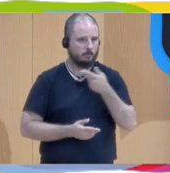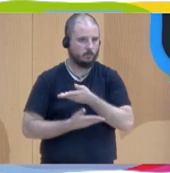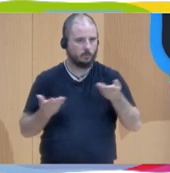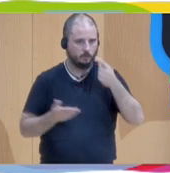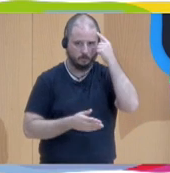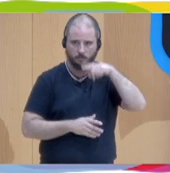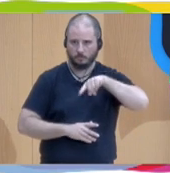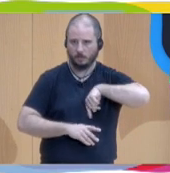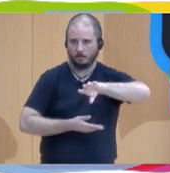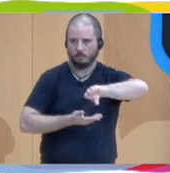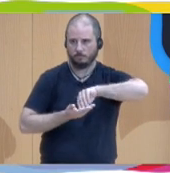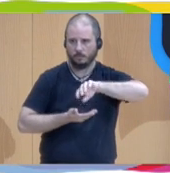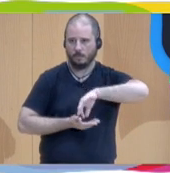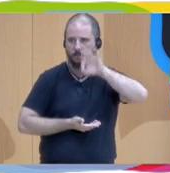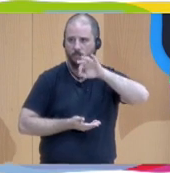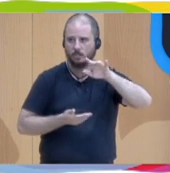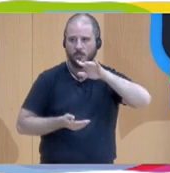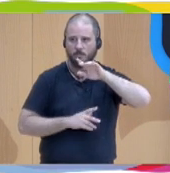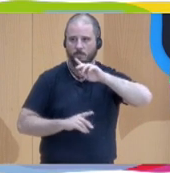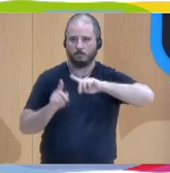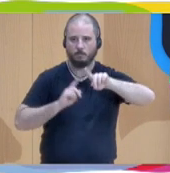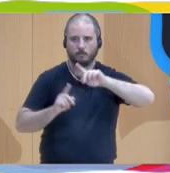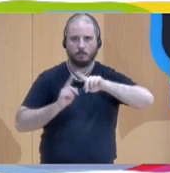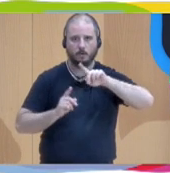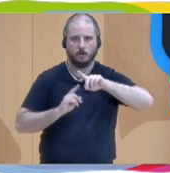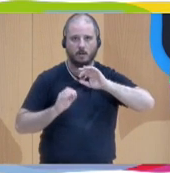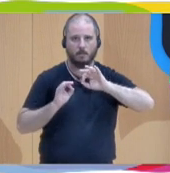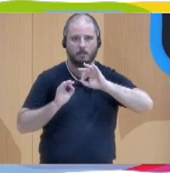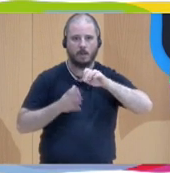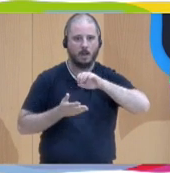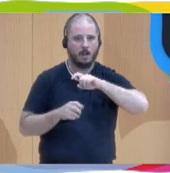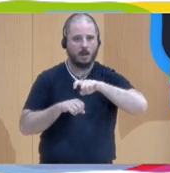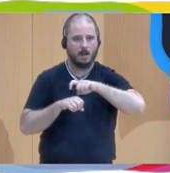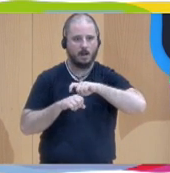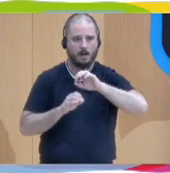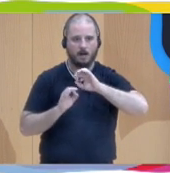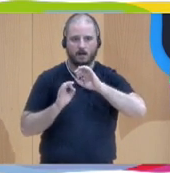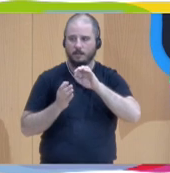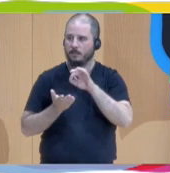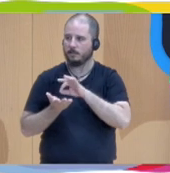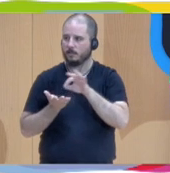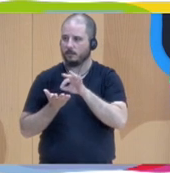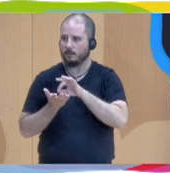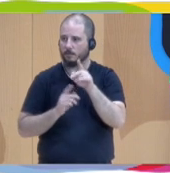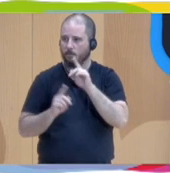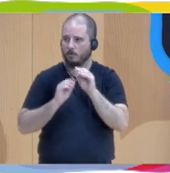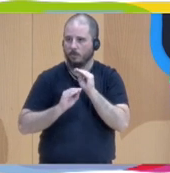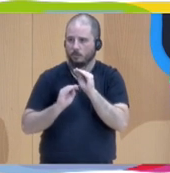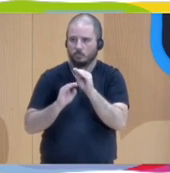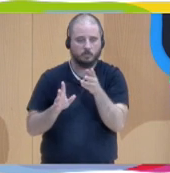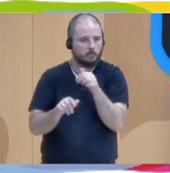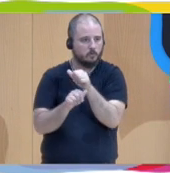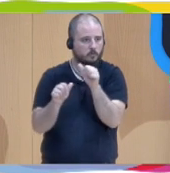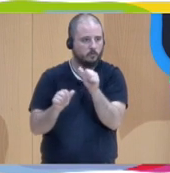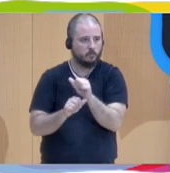decisiones de que los problemas que atienden este tipo de servicios y que tienen las personas no se pueden resolver de manera